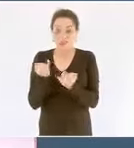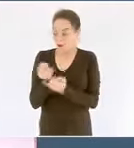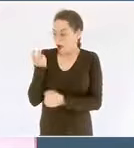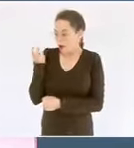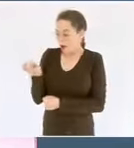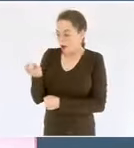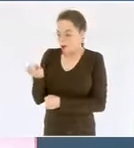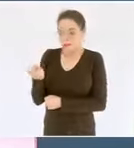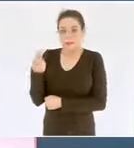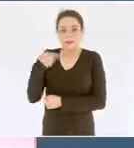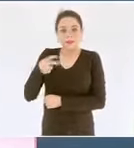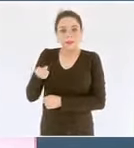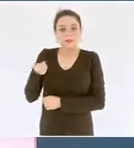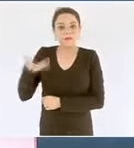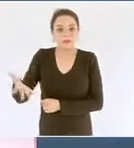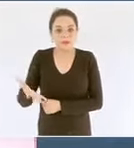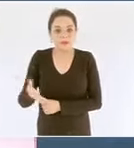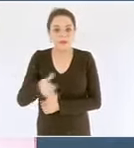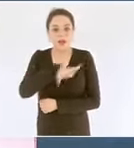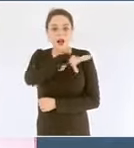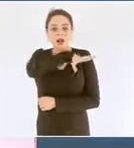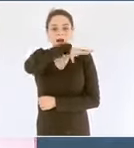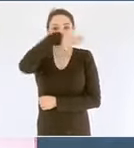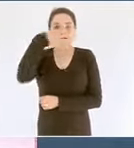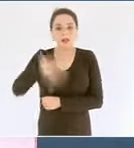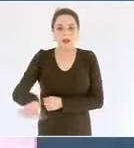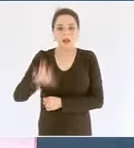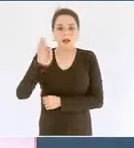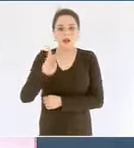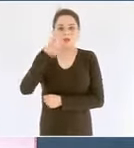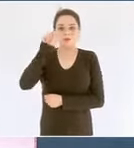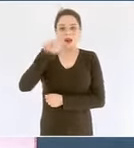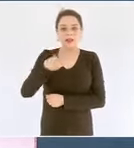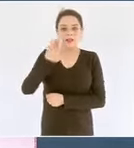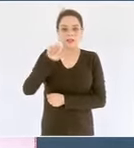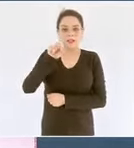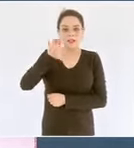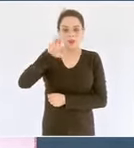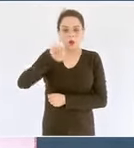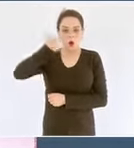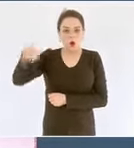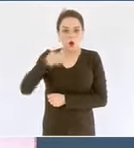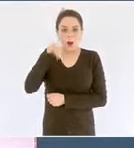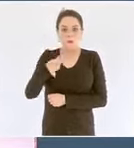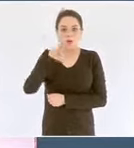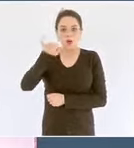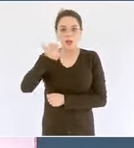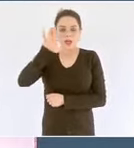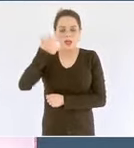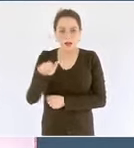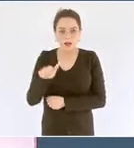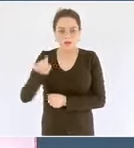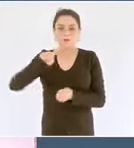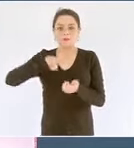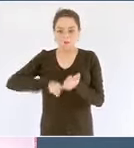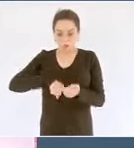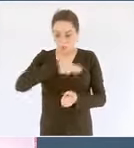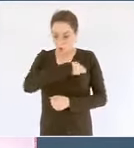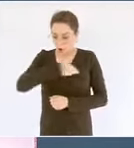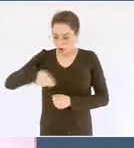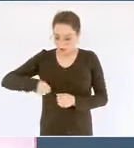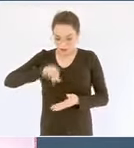general Francisco J. Mújica en el municipio del centro Tabasco